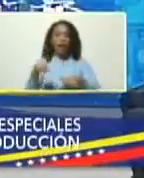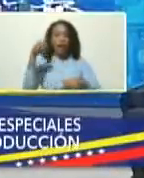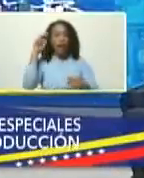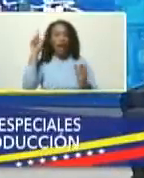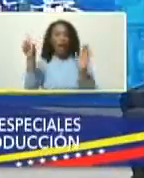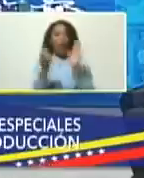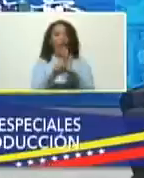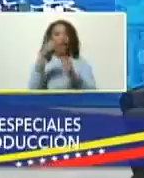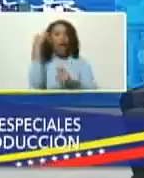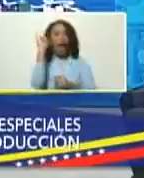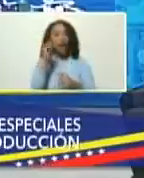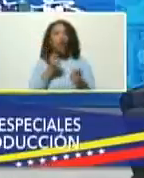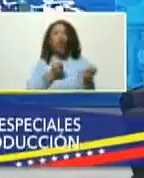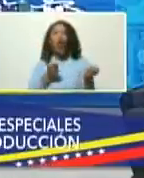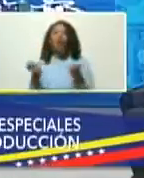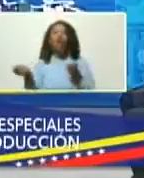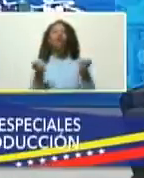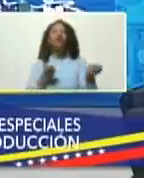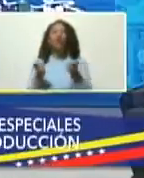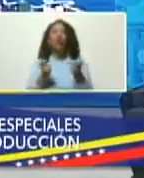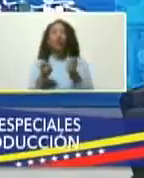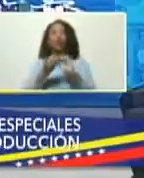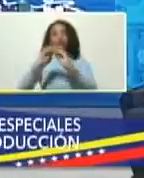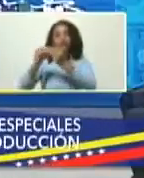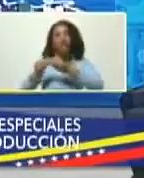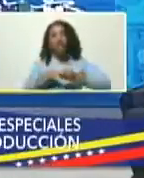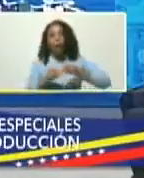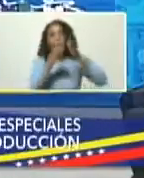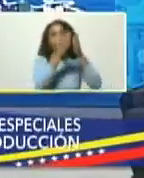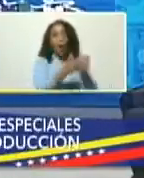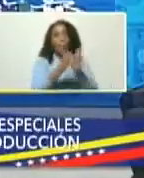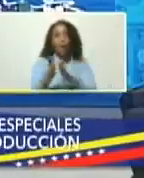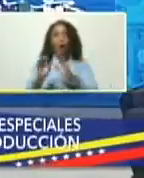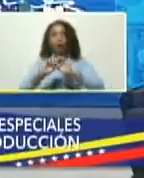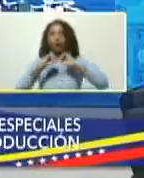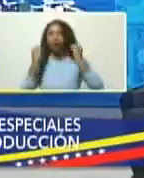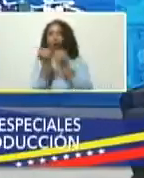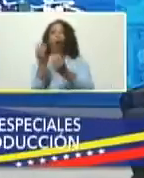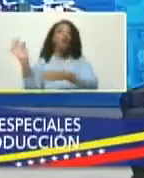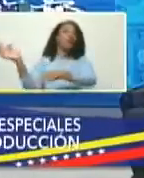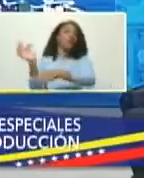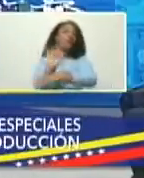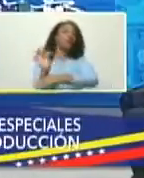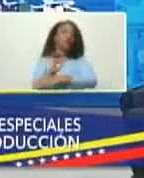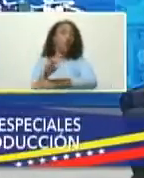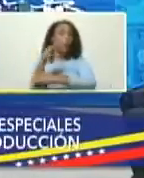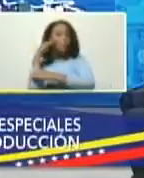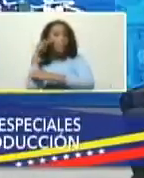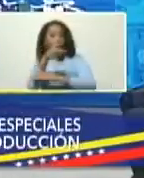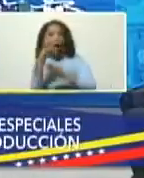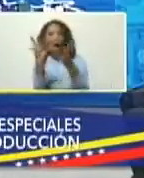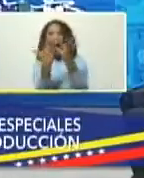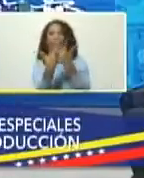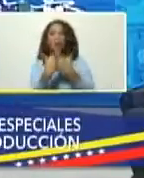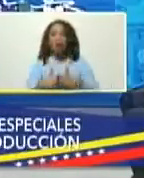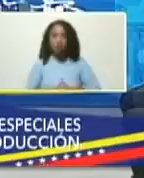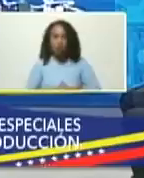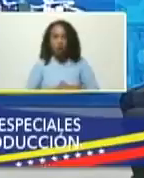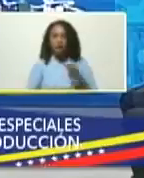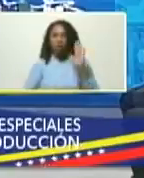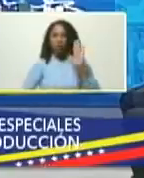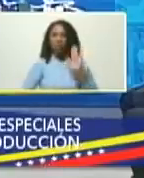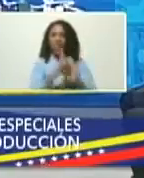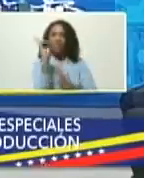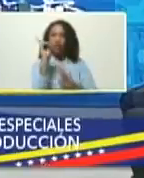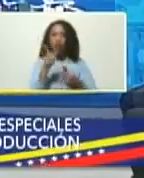regular la creación organización funcionamiento administración y desarrollo